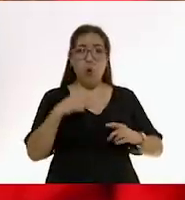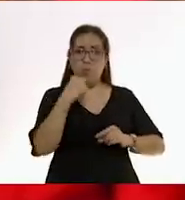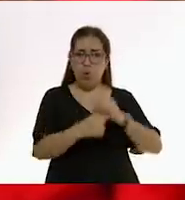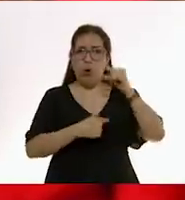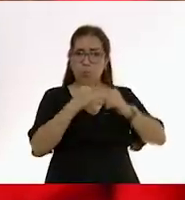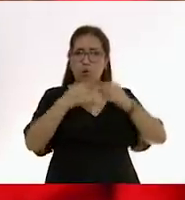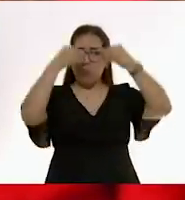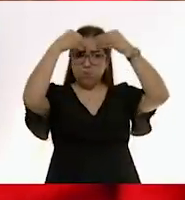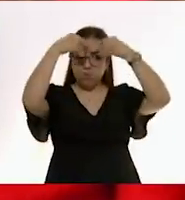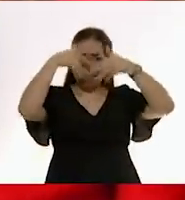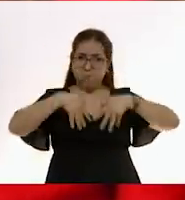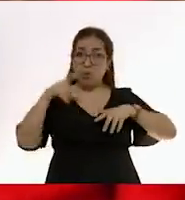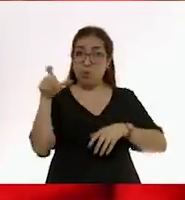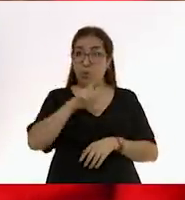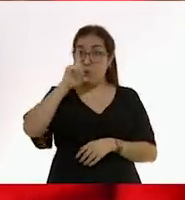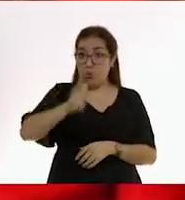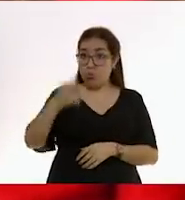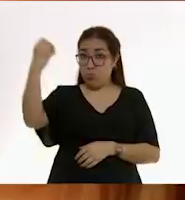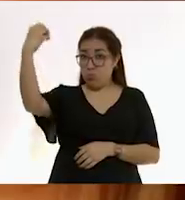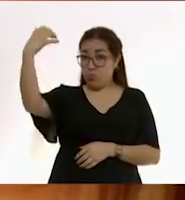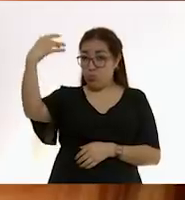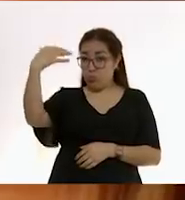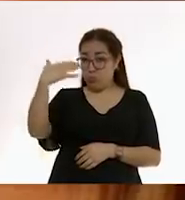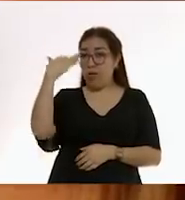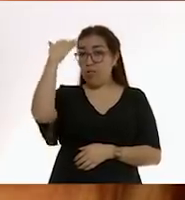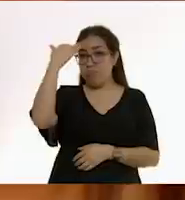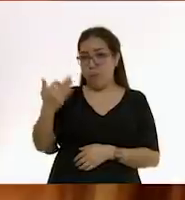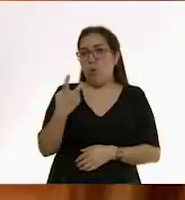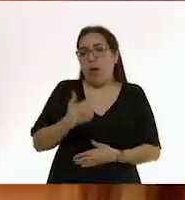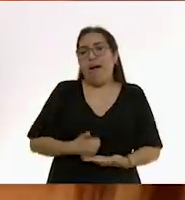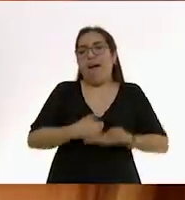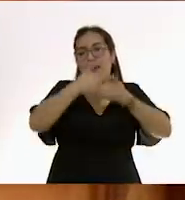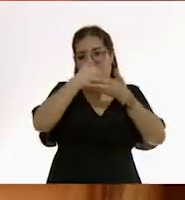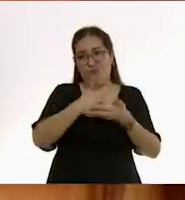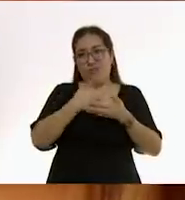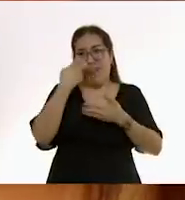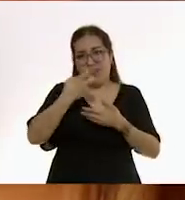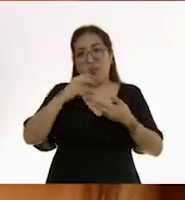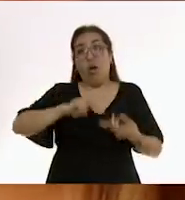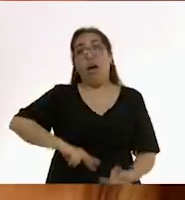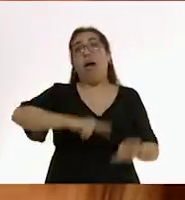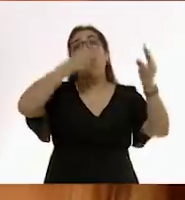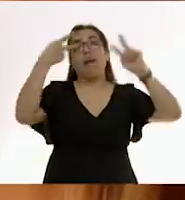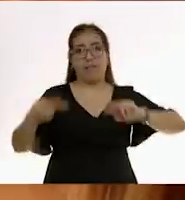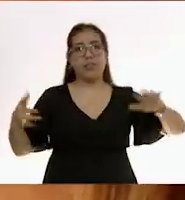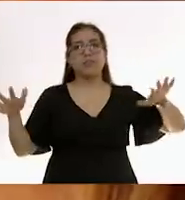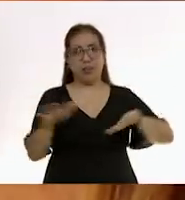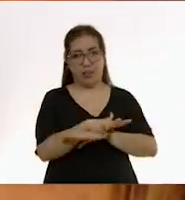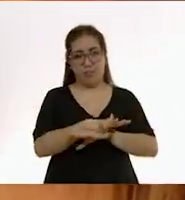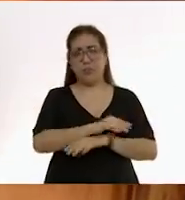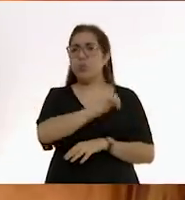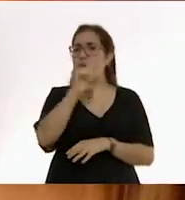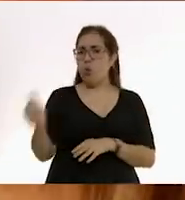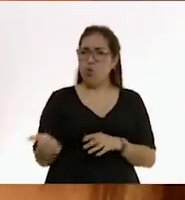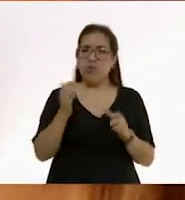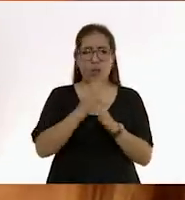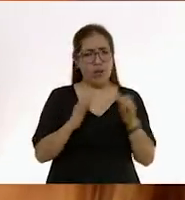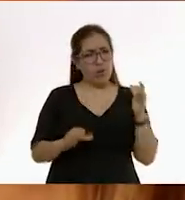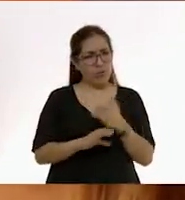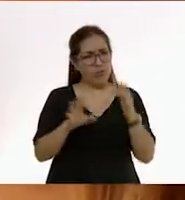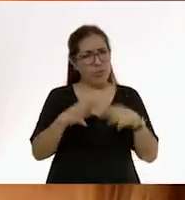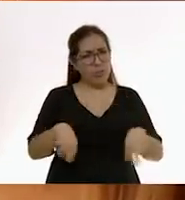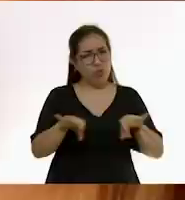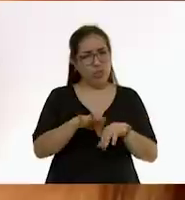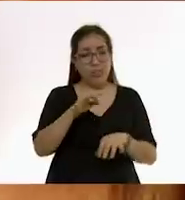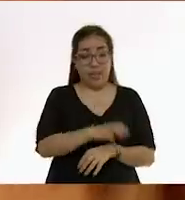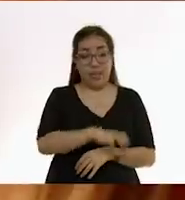bebé está expuesto a la luz del sol cada vez más y más tiempo. Y entonces esto se va a revertir. Otra causa importante, pensando en los